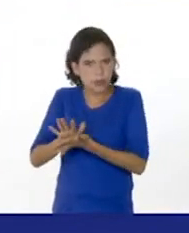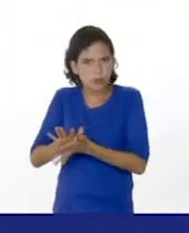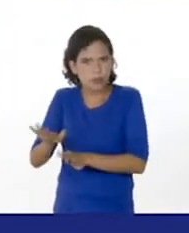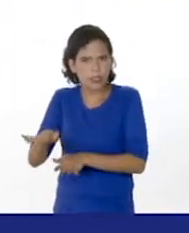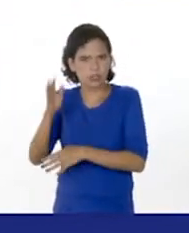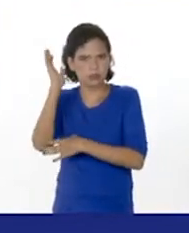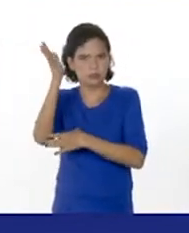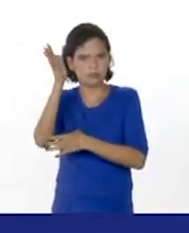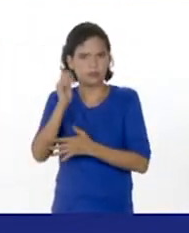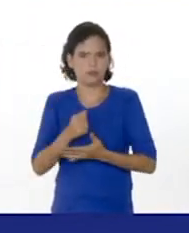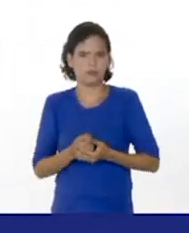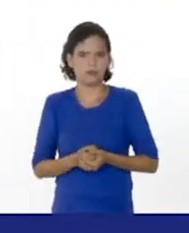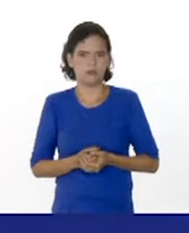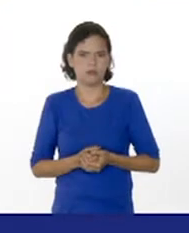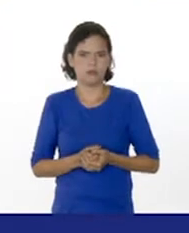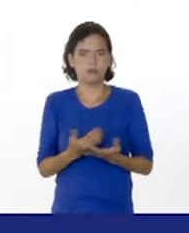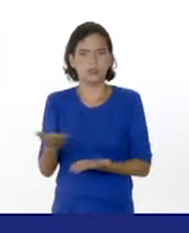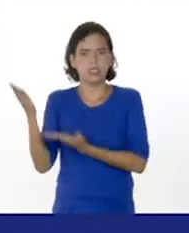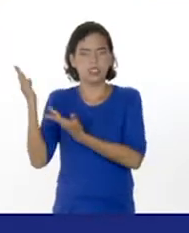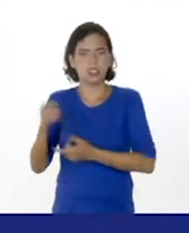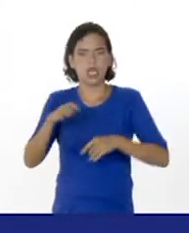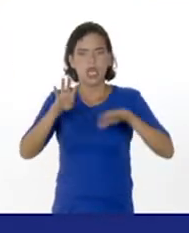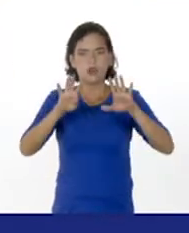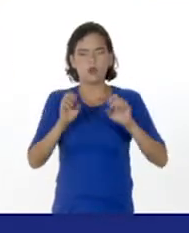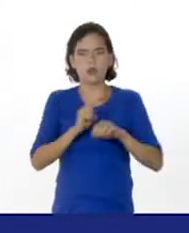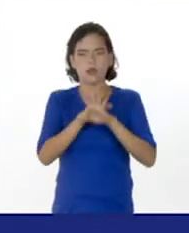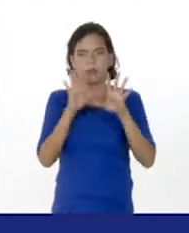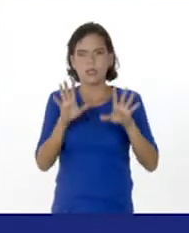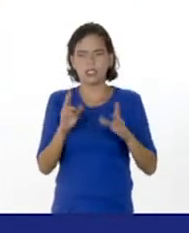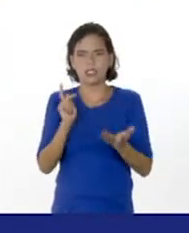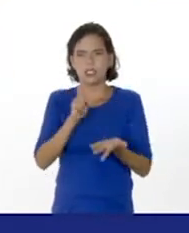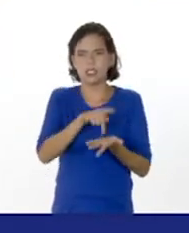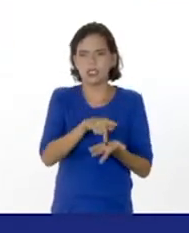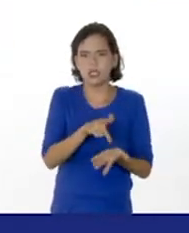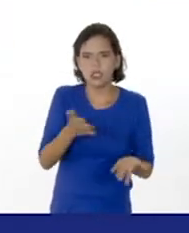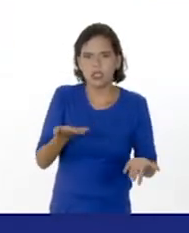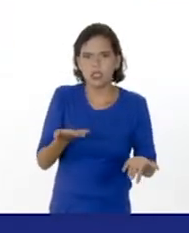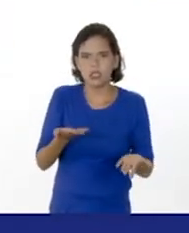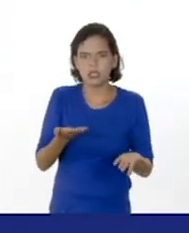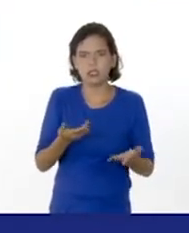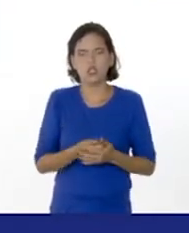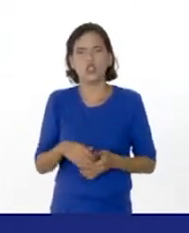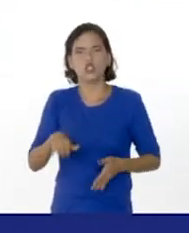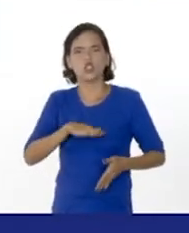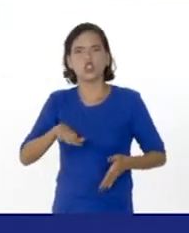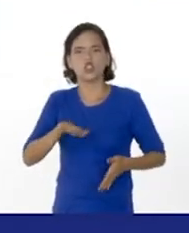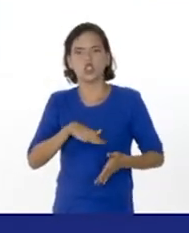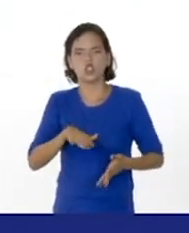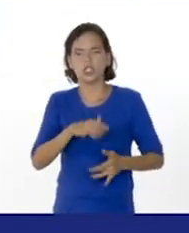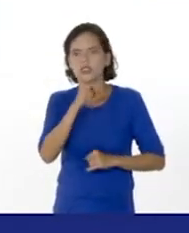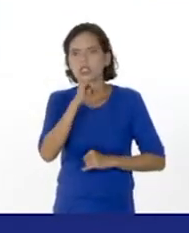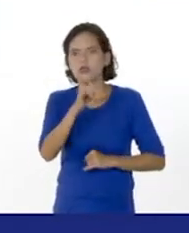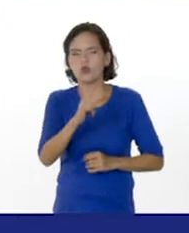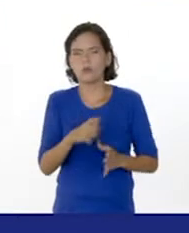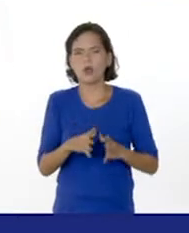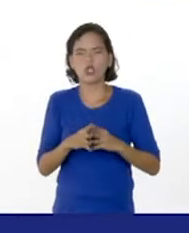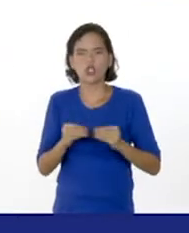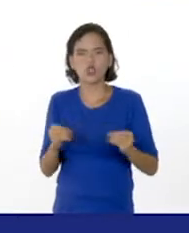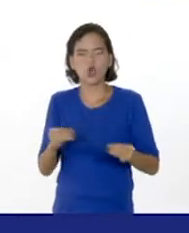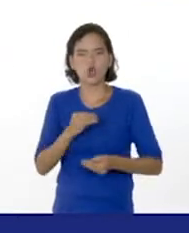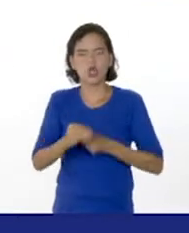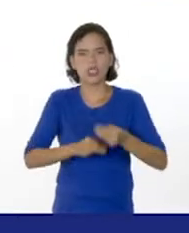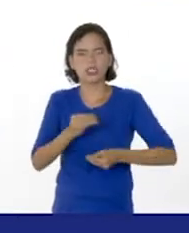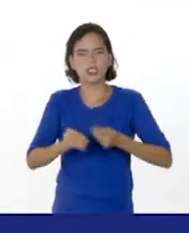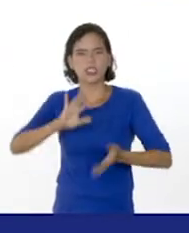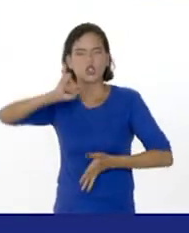Arcaya. Punta Neta llega a las 9 a la población de Mitario, donde es informado de la actividad